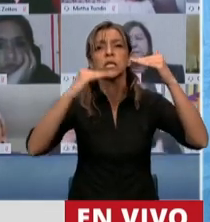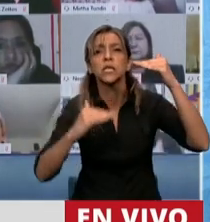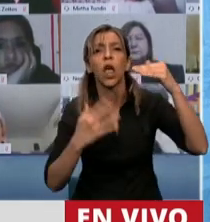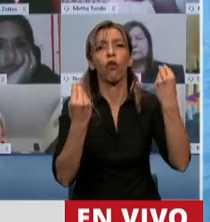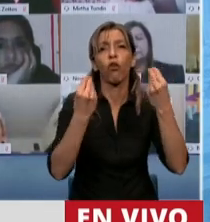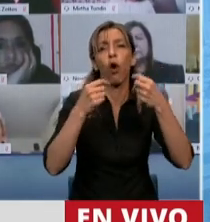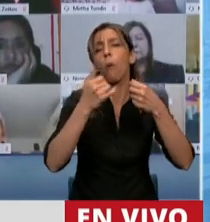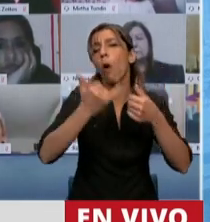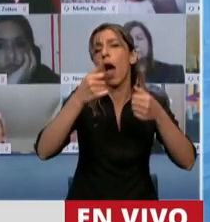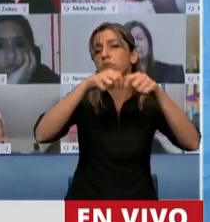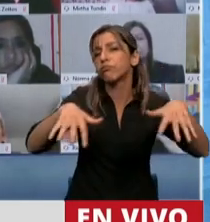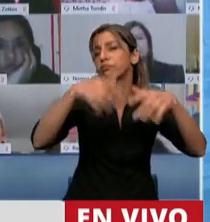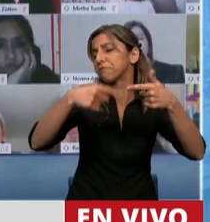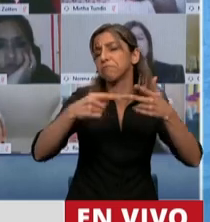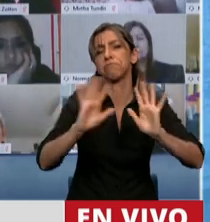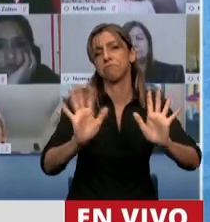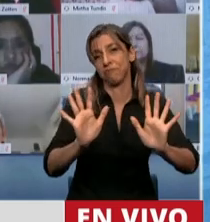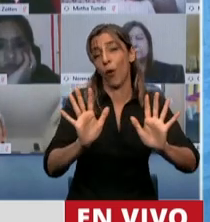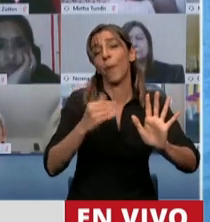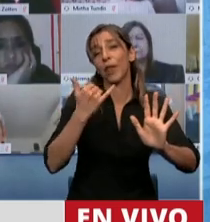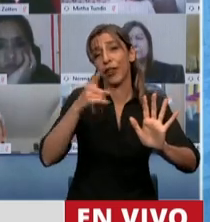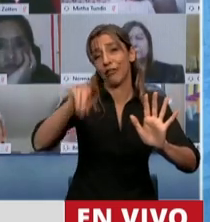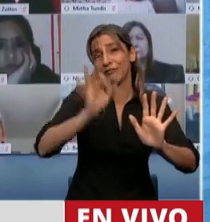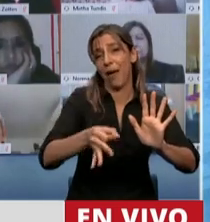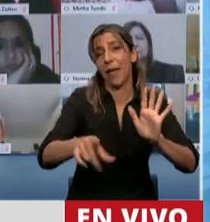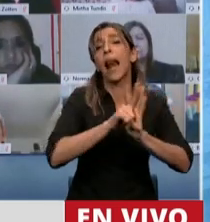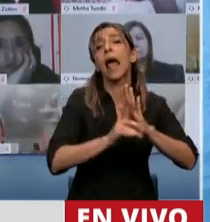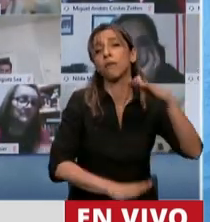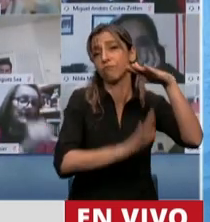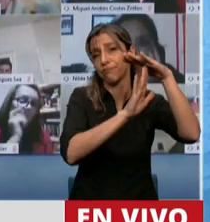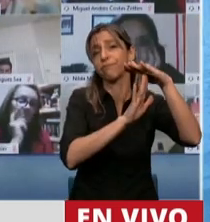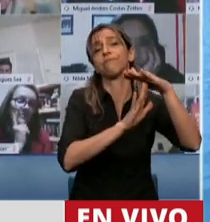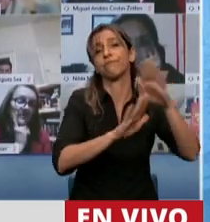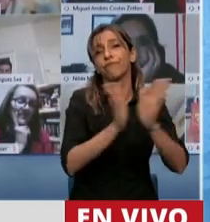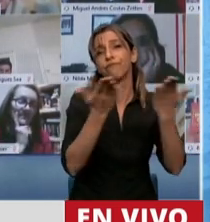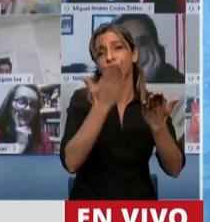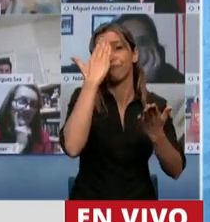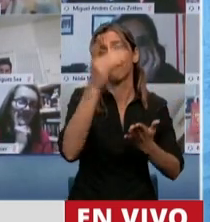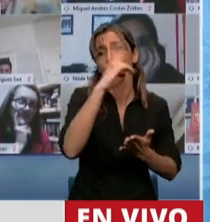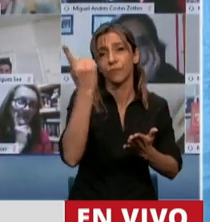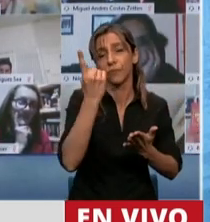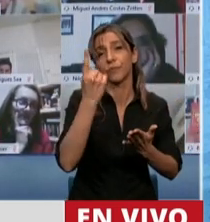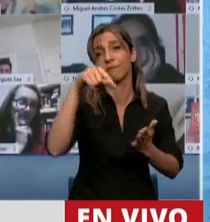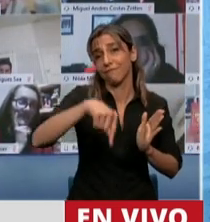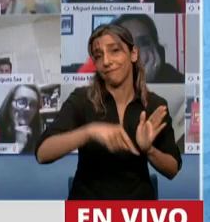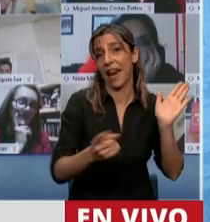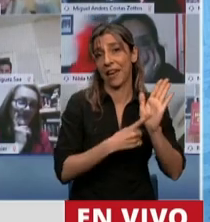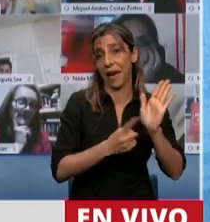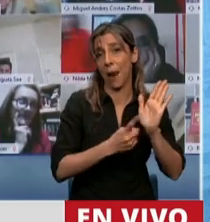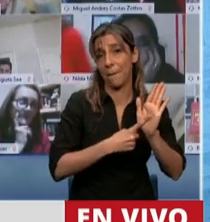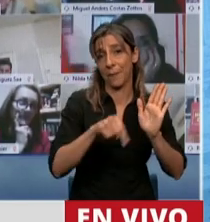filosofía jurídica pero está la Constitución el reglamento y eventualmente